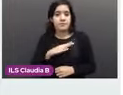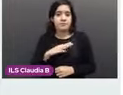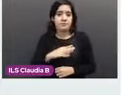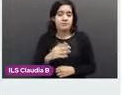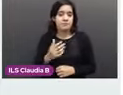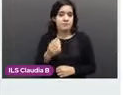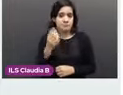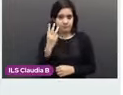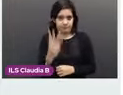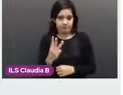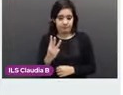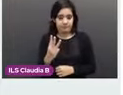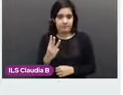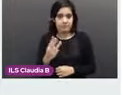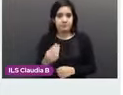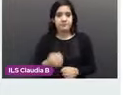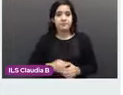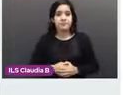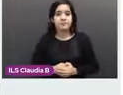fragmentos. Siguiente.